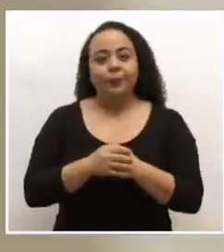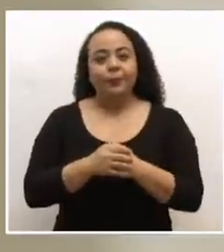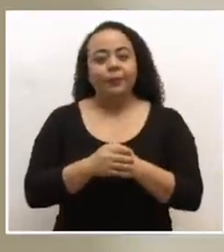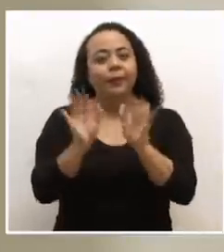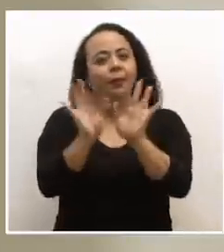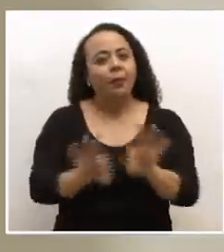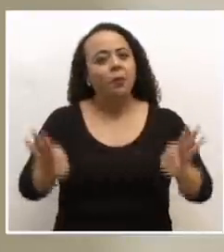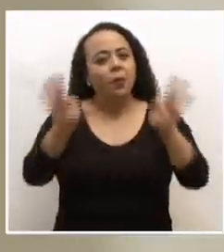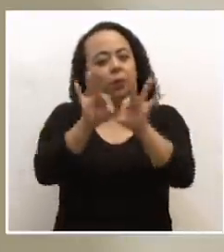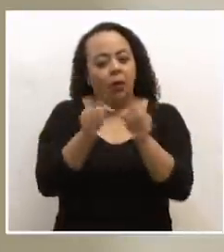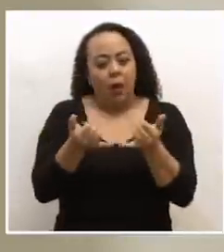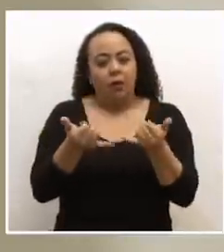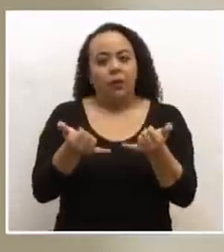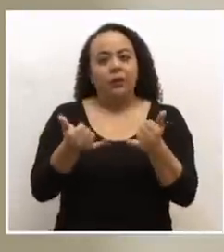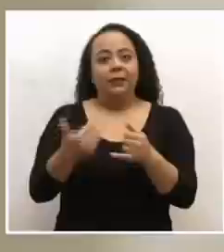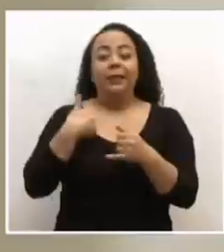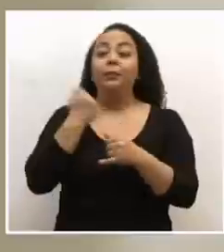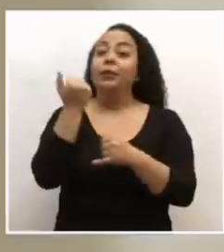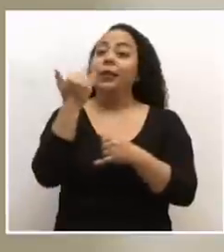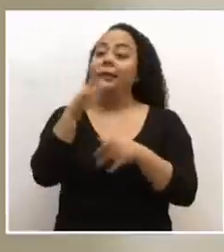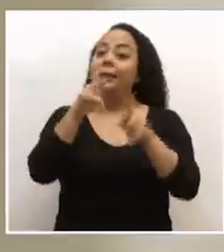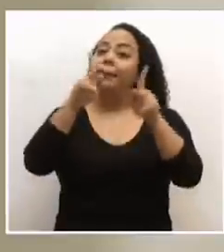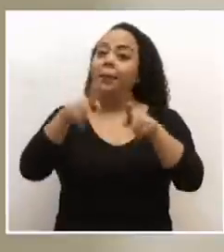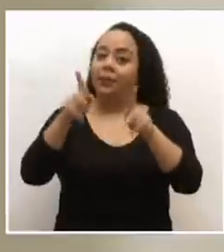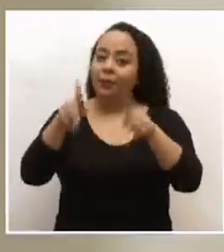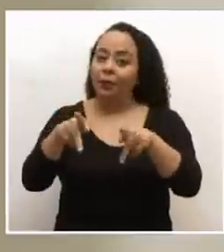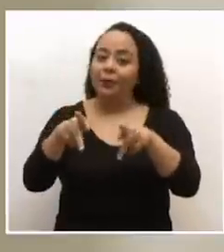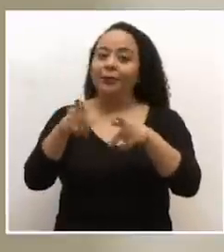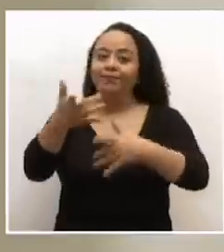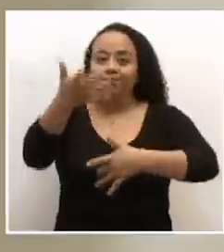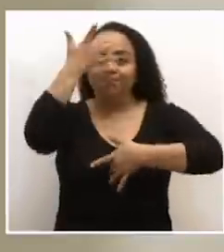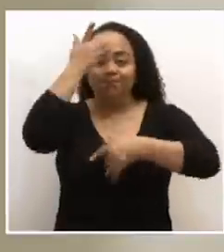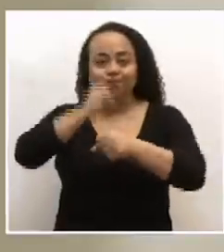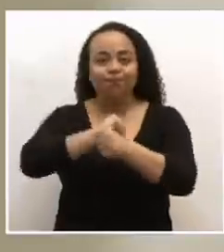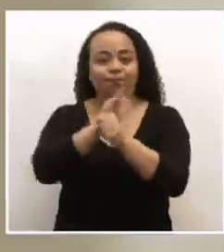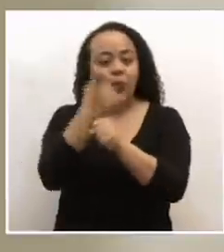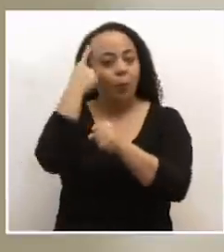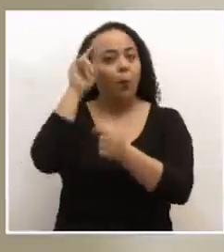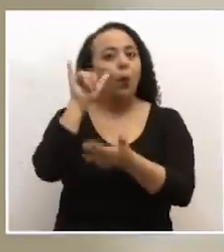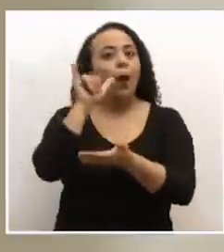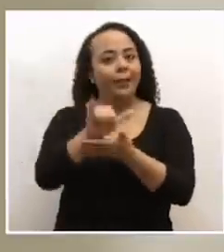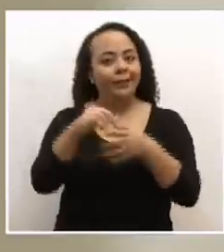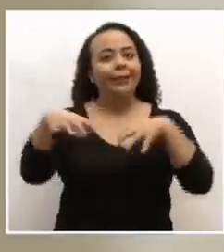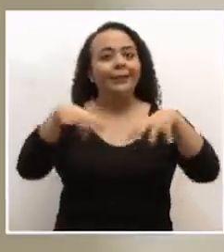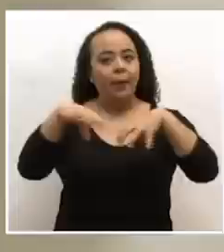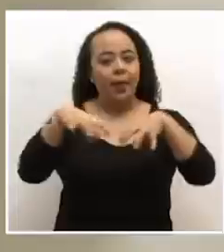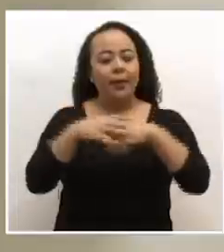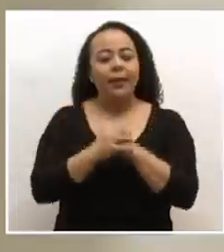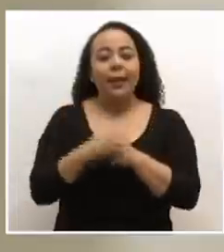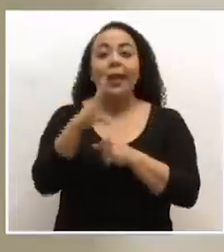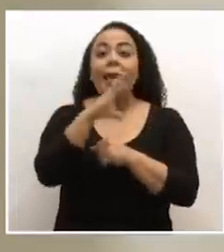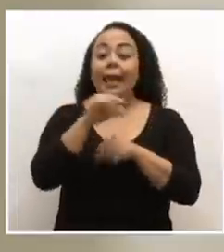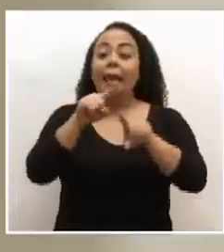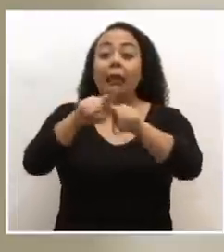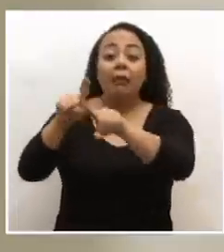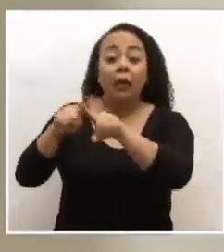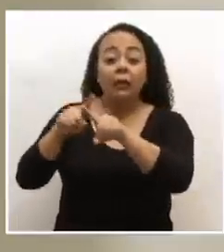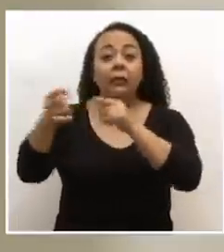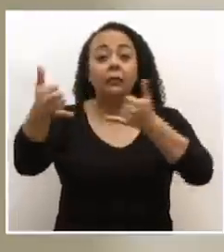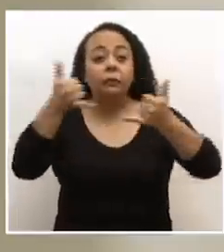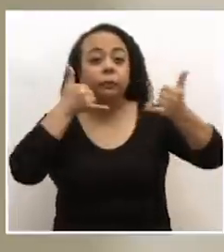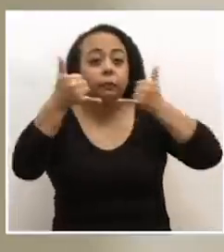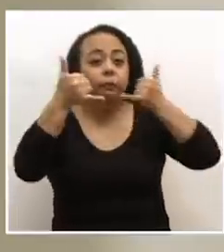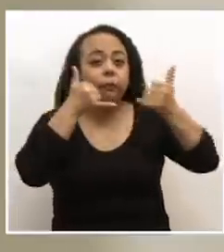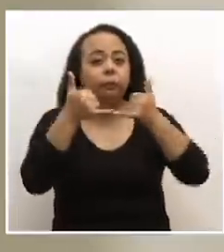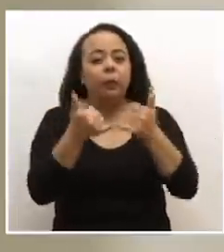importante actualizar, ya tenemos 15 personas positivas derivadas de esa actividad y tenemos varios que han estado llamando, que están